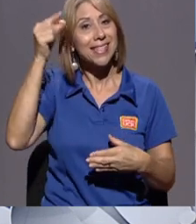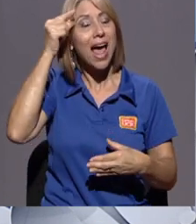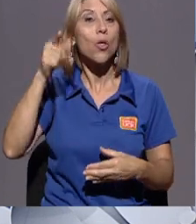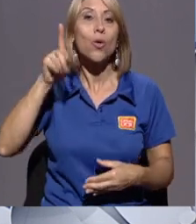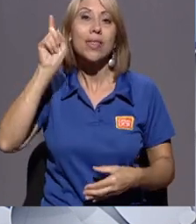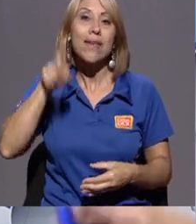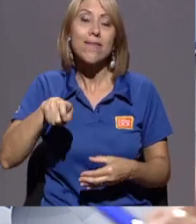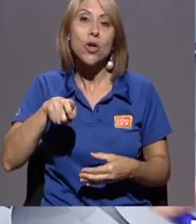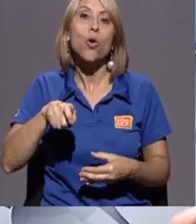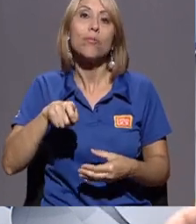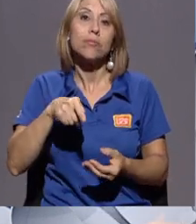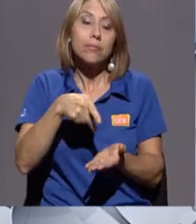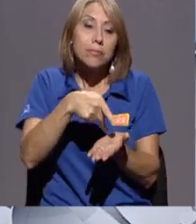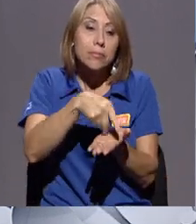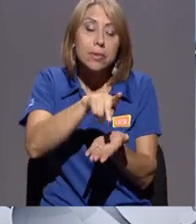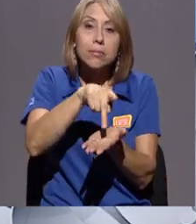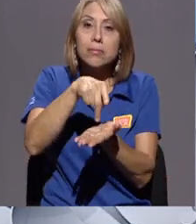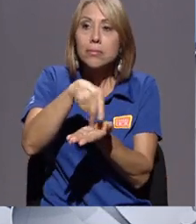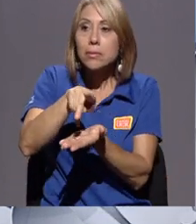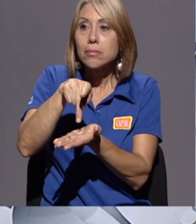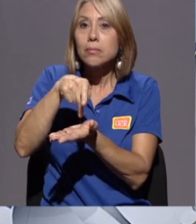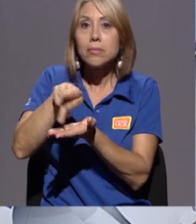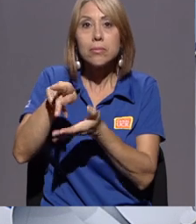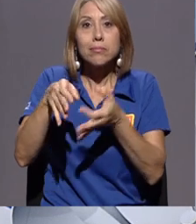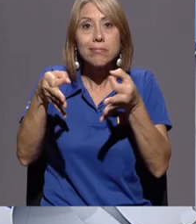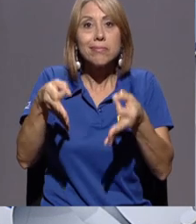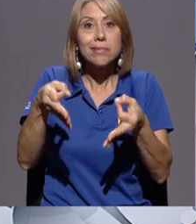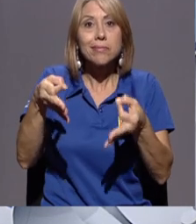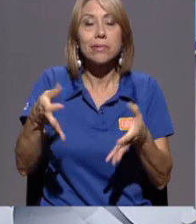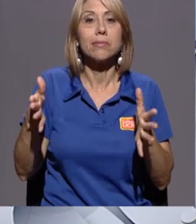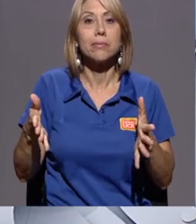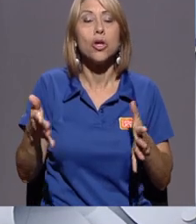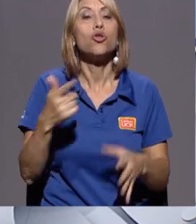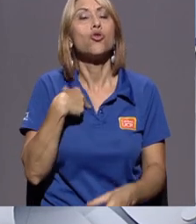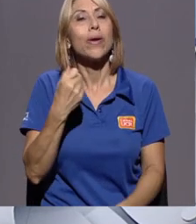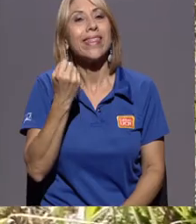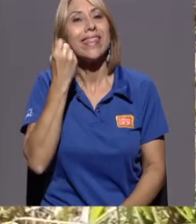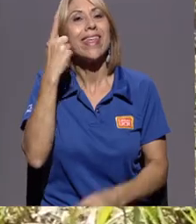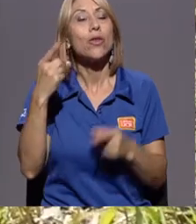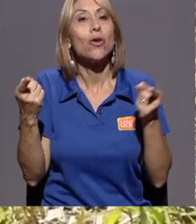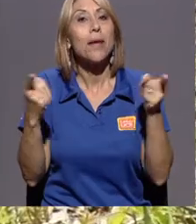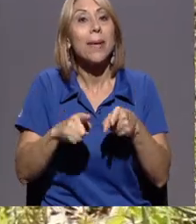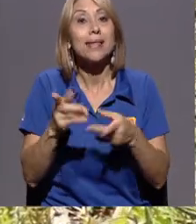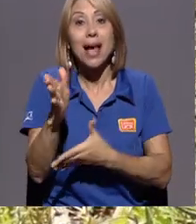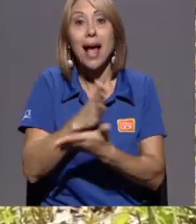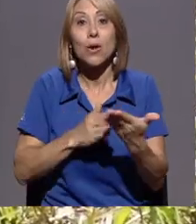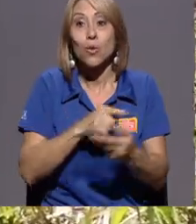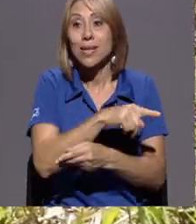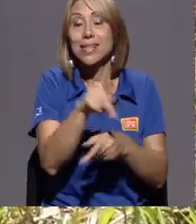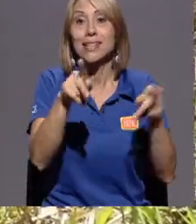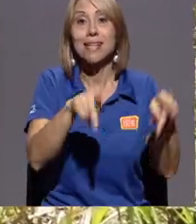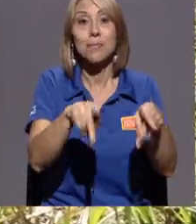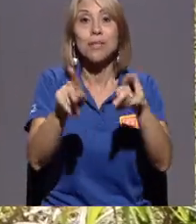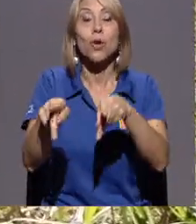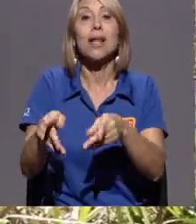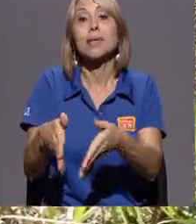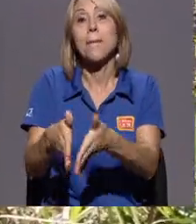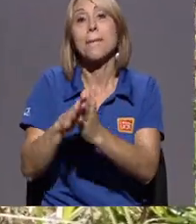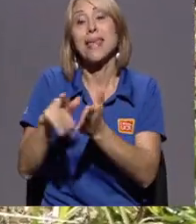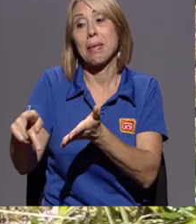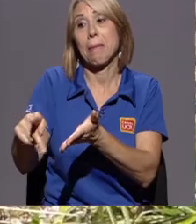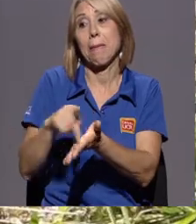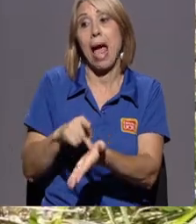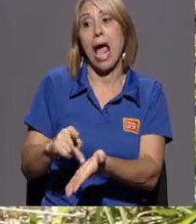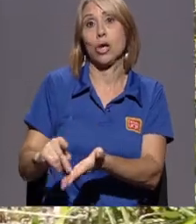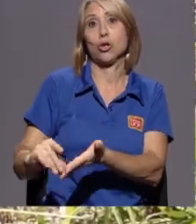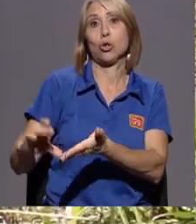digamos, indemnizando razonablemente. Entiendo que lo que pasa es que algunas de estas personas piden indemnizaciones muy